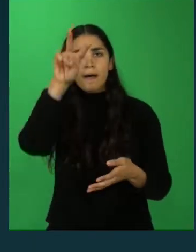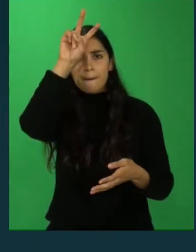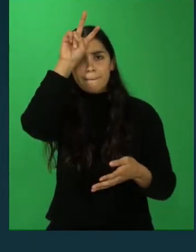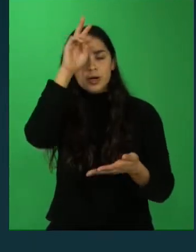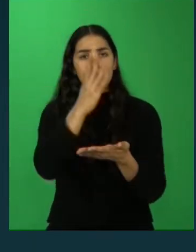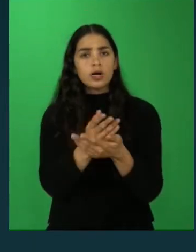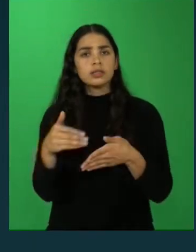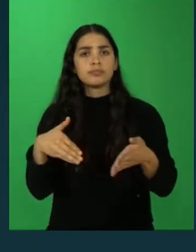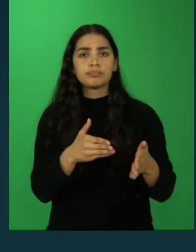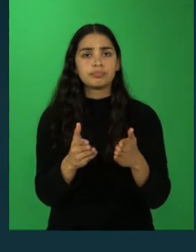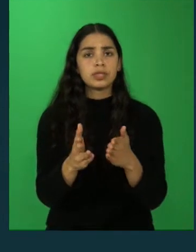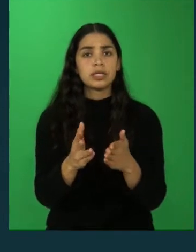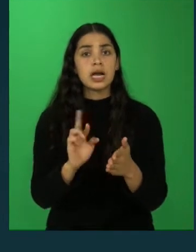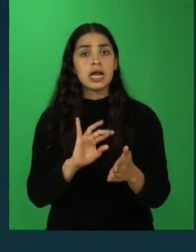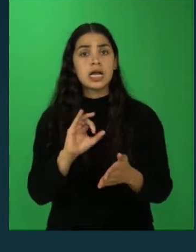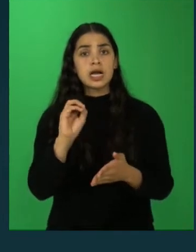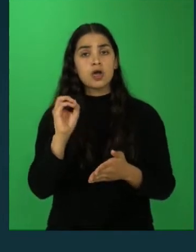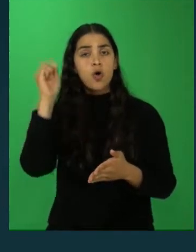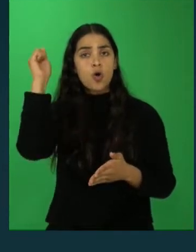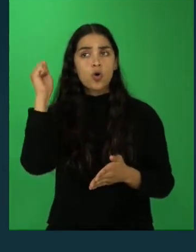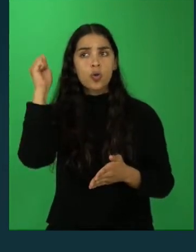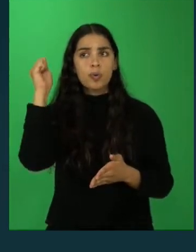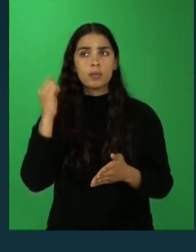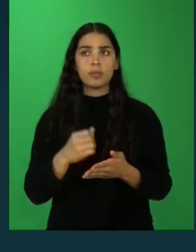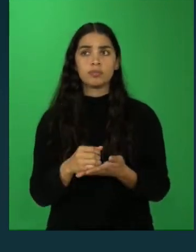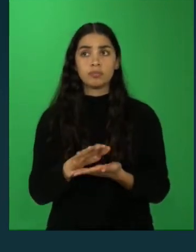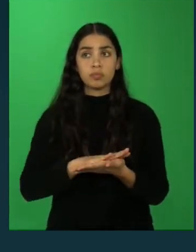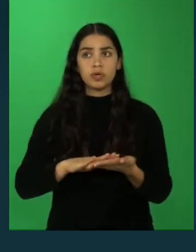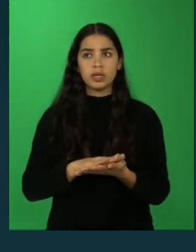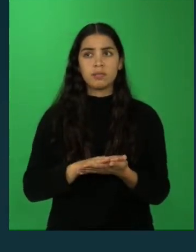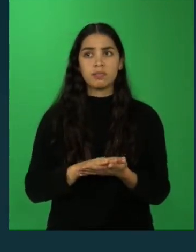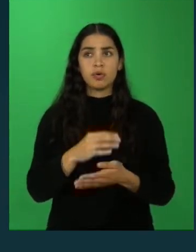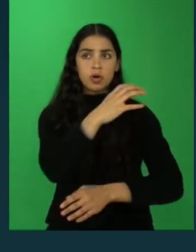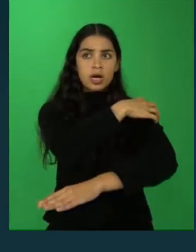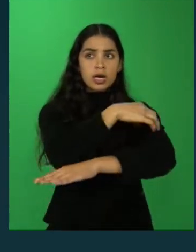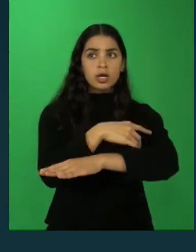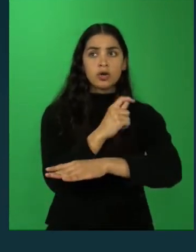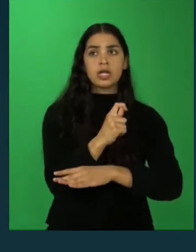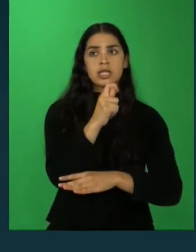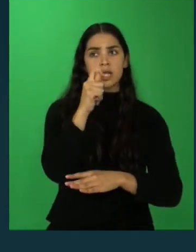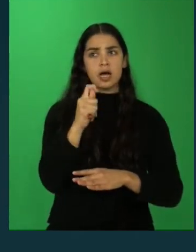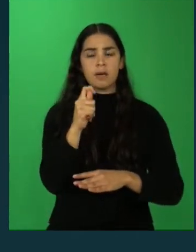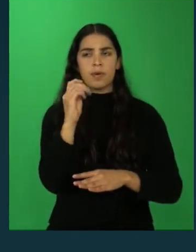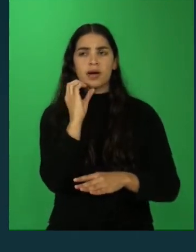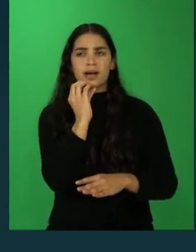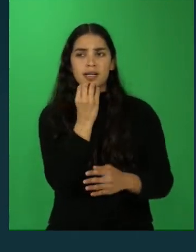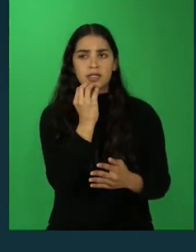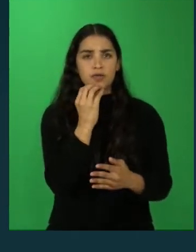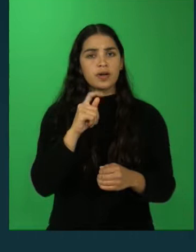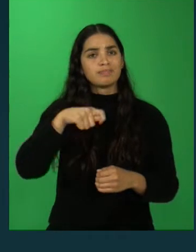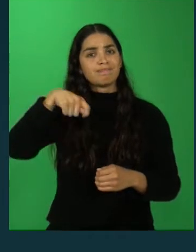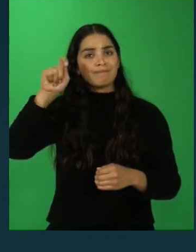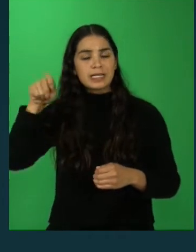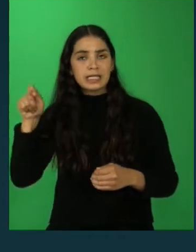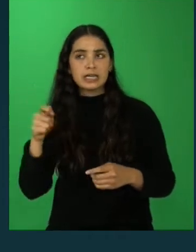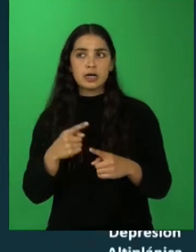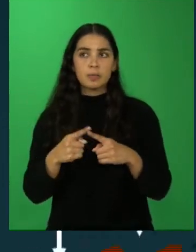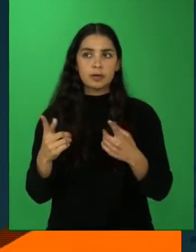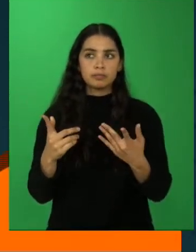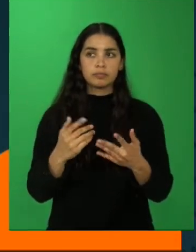y se extiende desde las regiones de Arica, Parinacota, Tarapacán, Tofagasta y la región de Atacama.